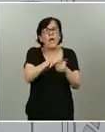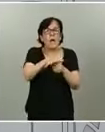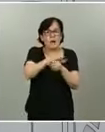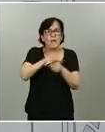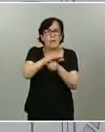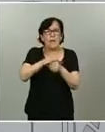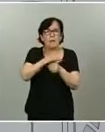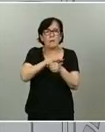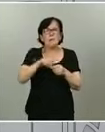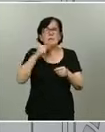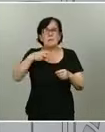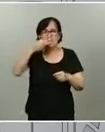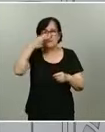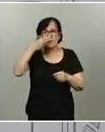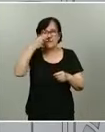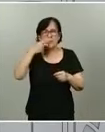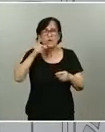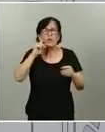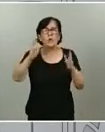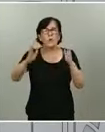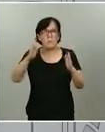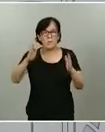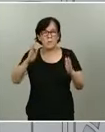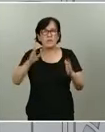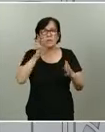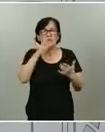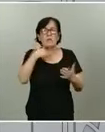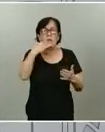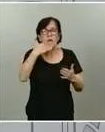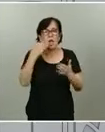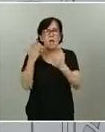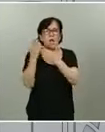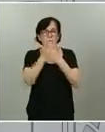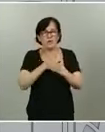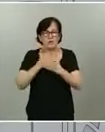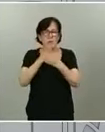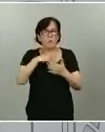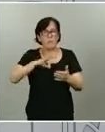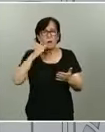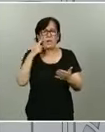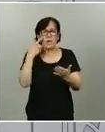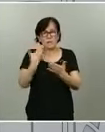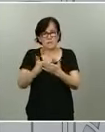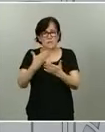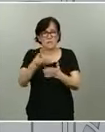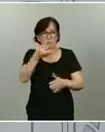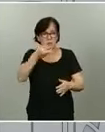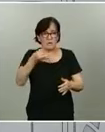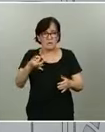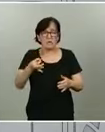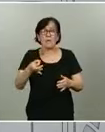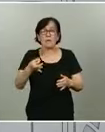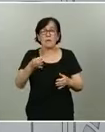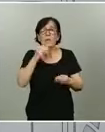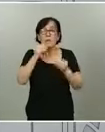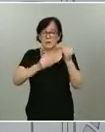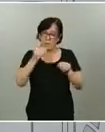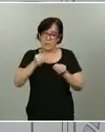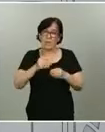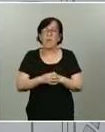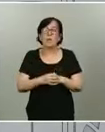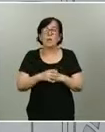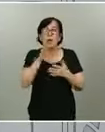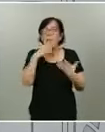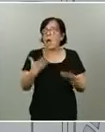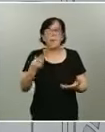interés y en un momento u otro, si hay algún estudio que pueda demostrar alguna efectividad, caeremos sobre él. Ahora mismo no puedo